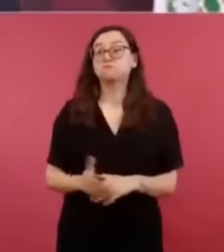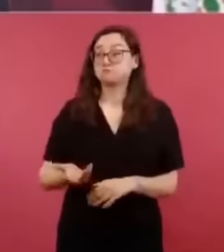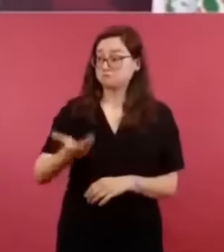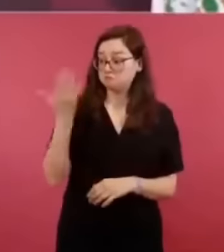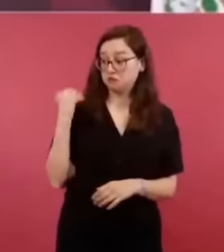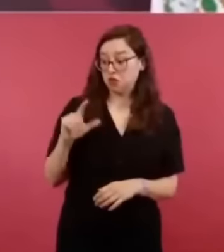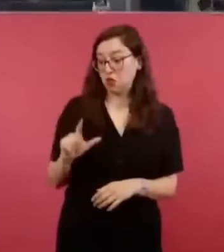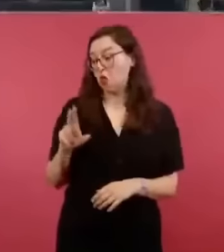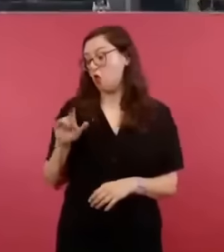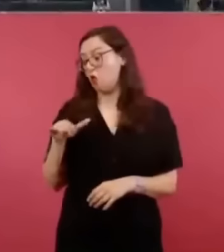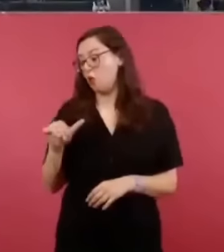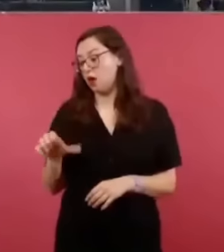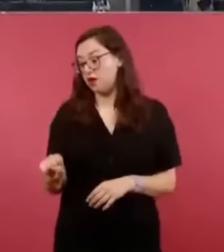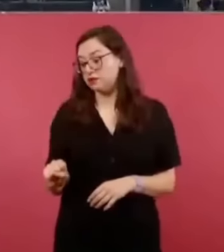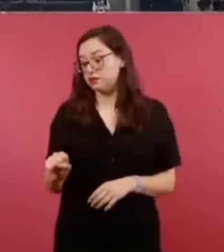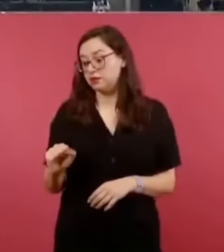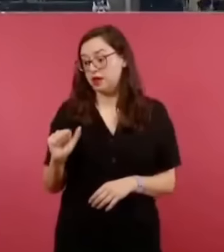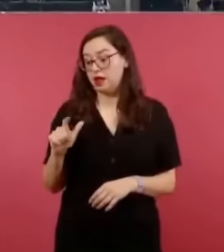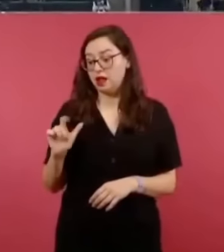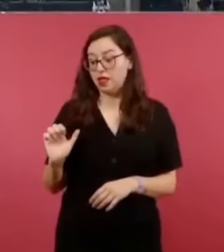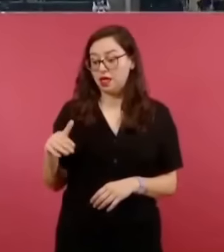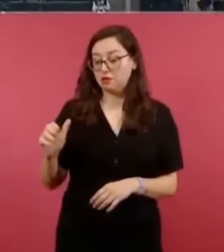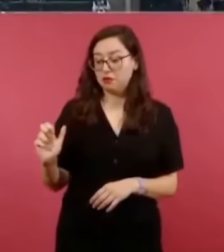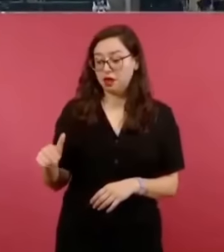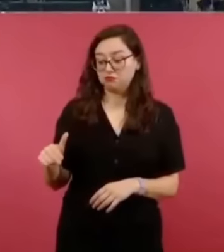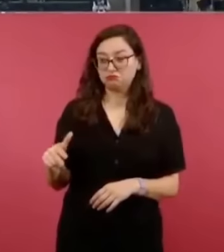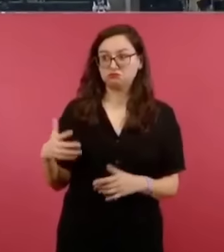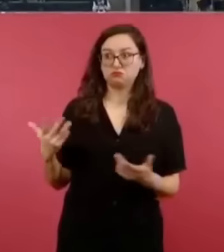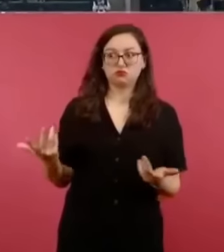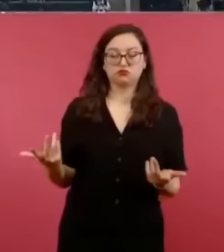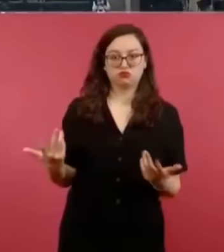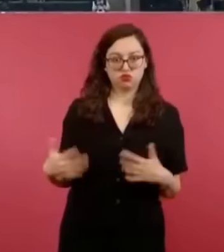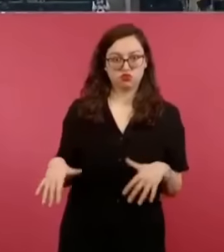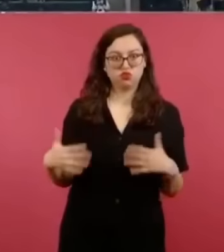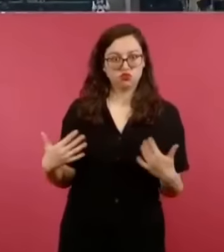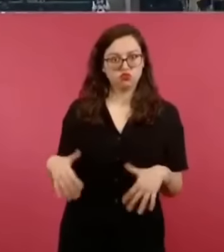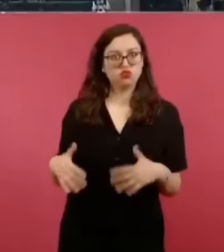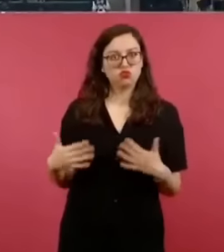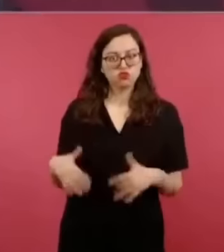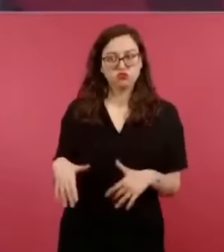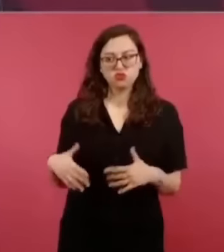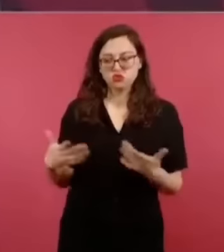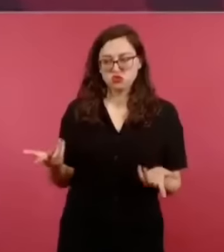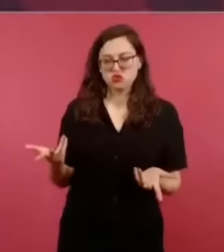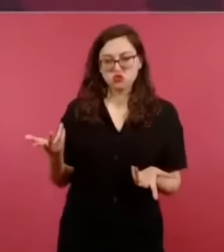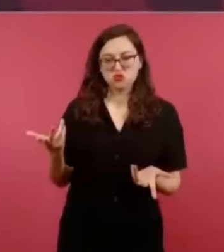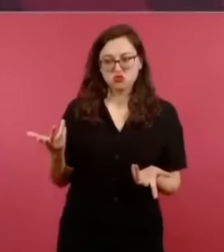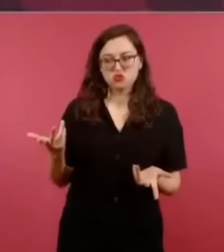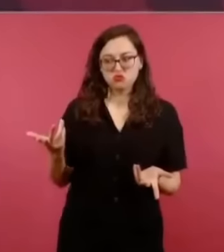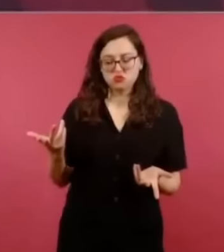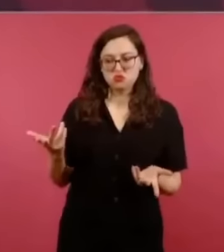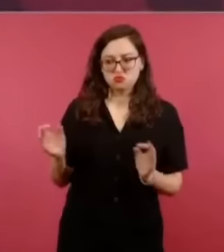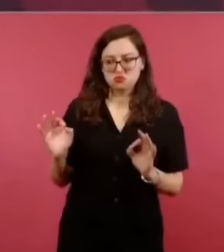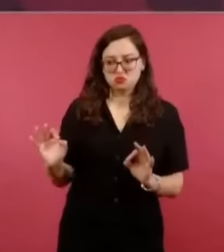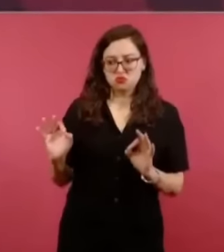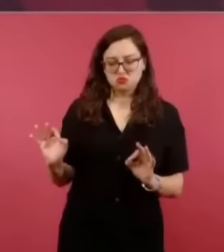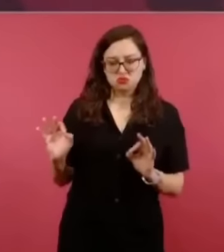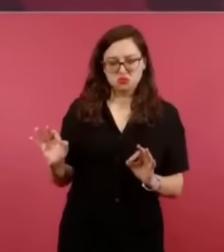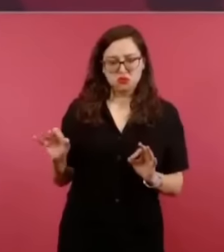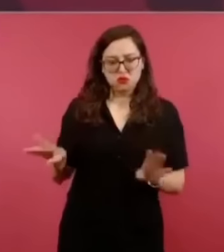el ideólogo del